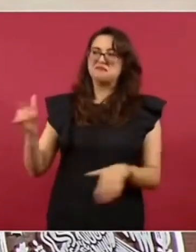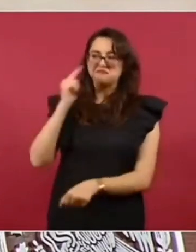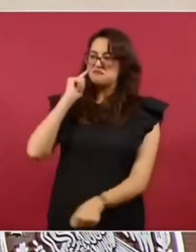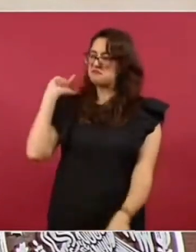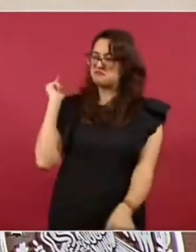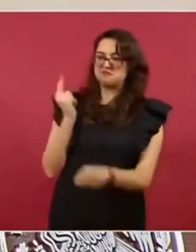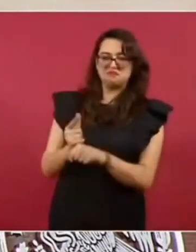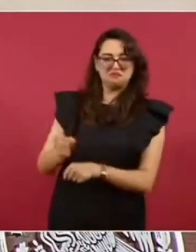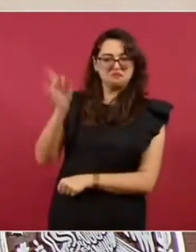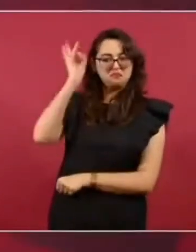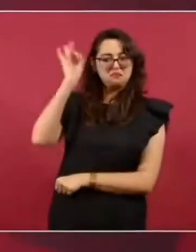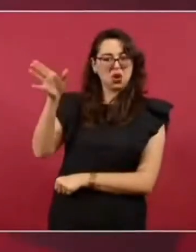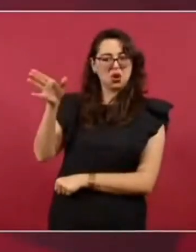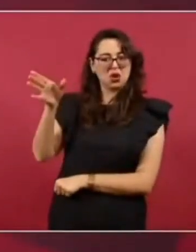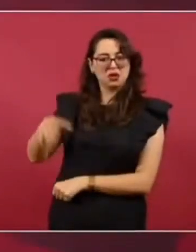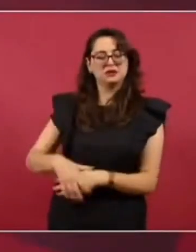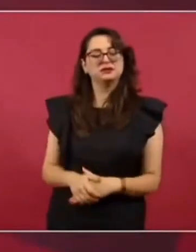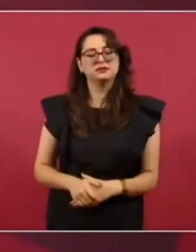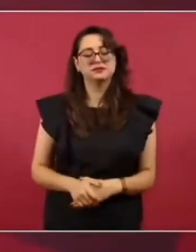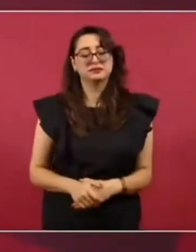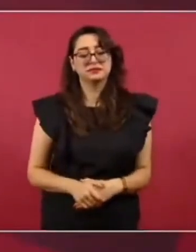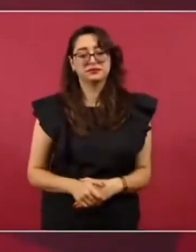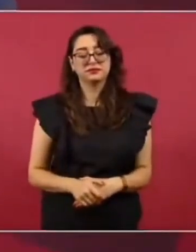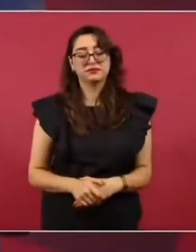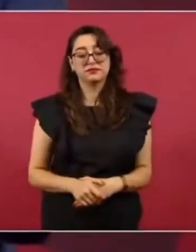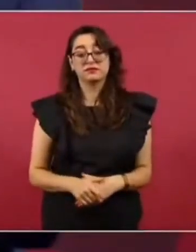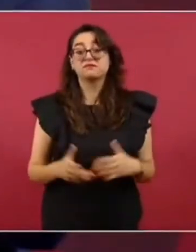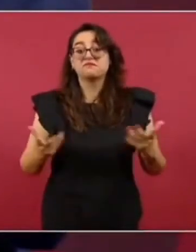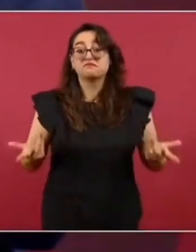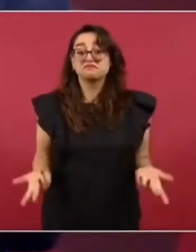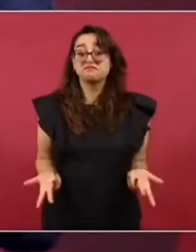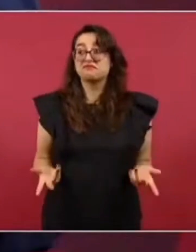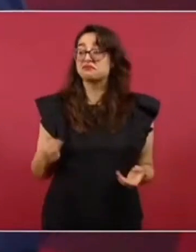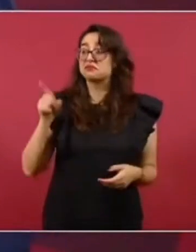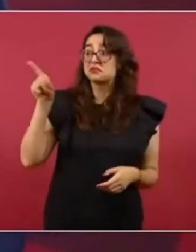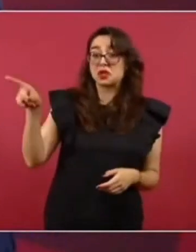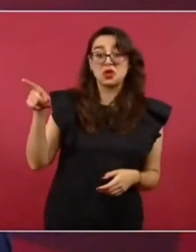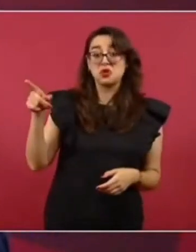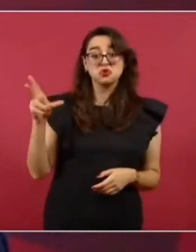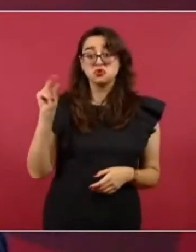Y acerca de lo otro, el pueblo va a decidir.